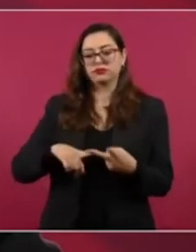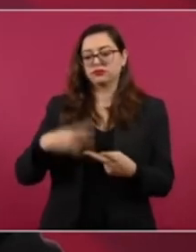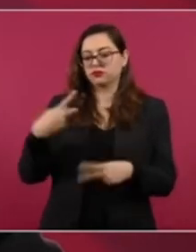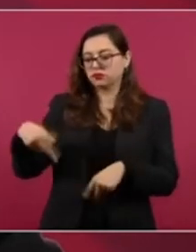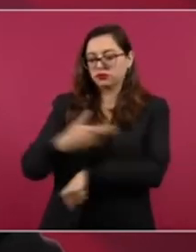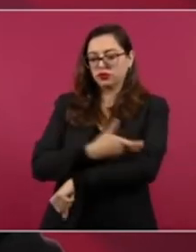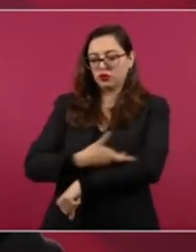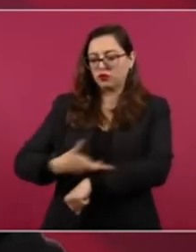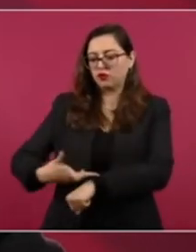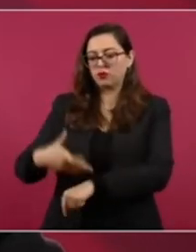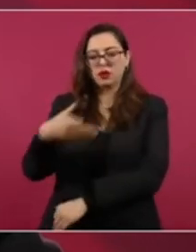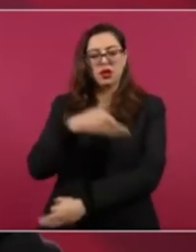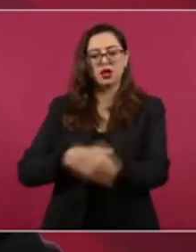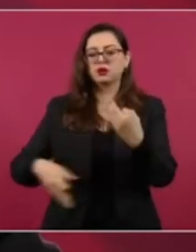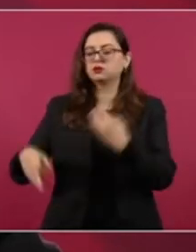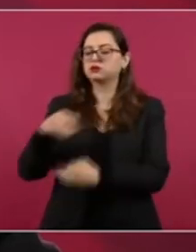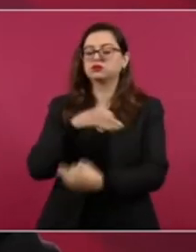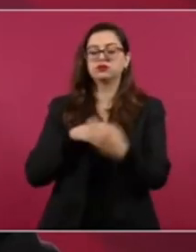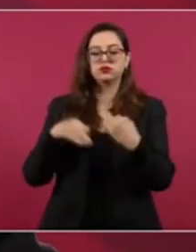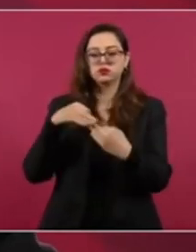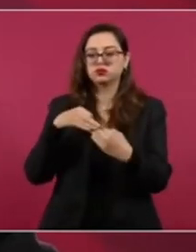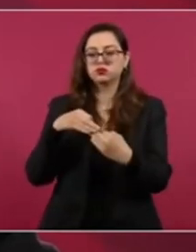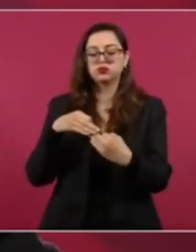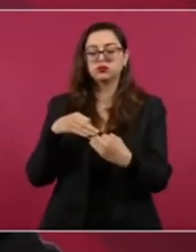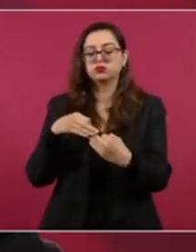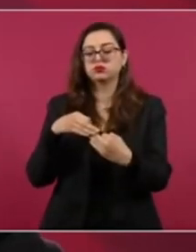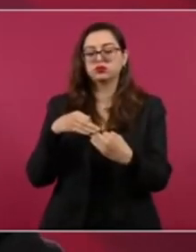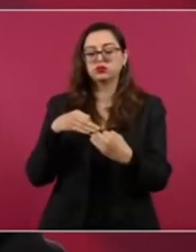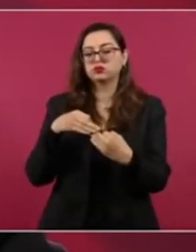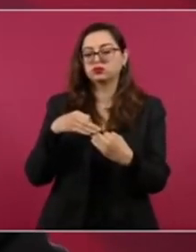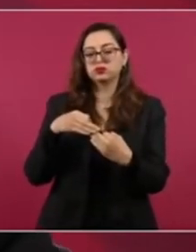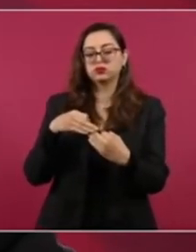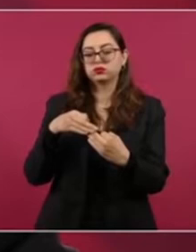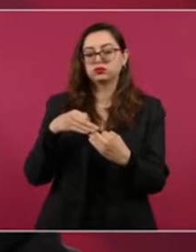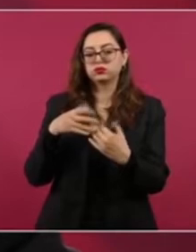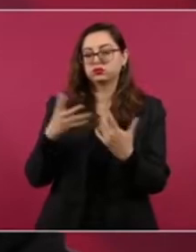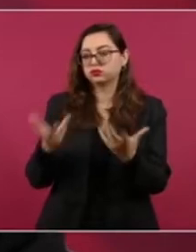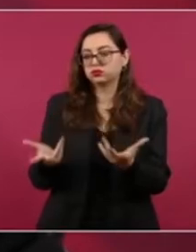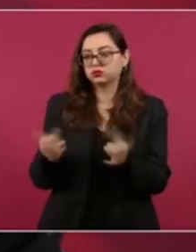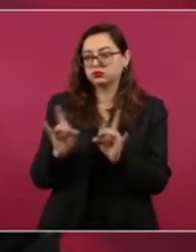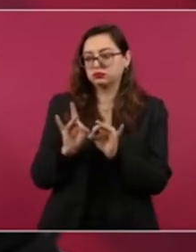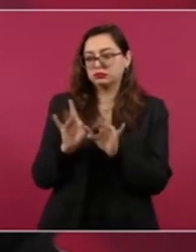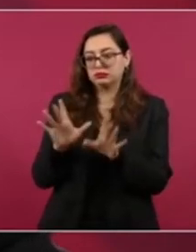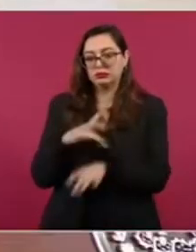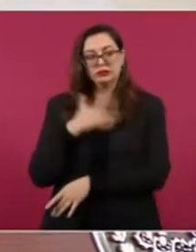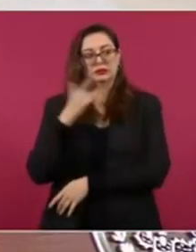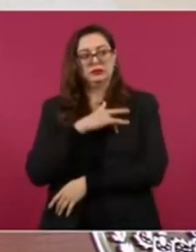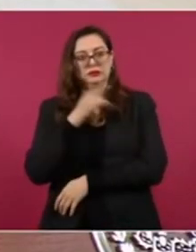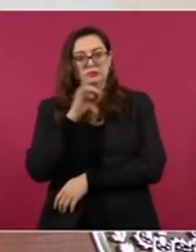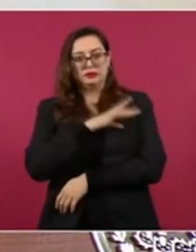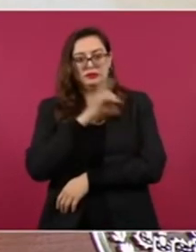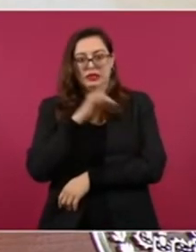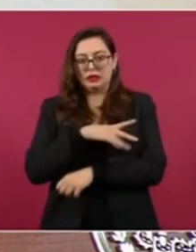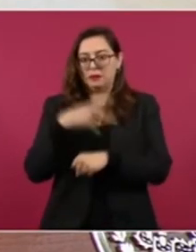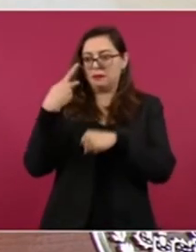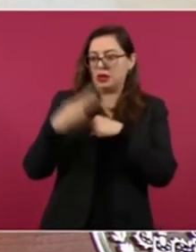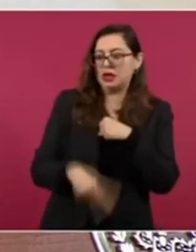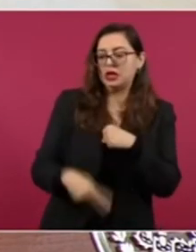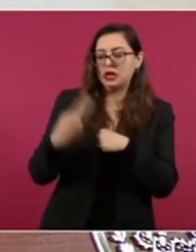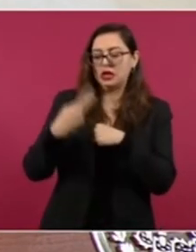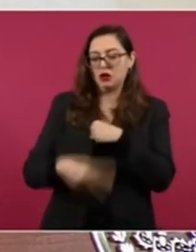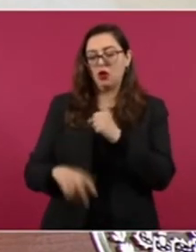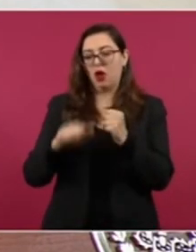todos los que se sientan acosados,